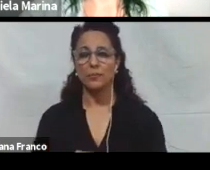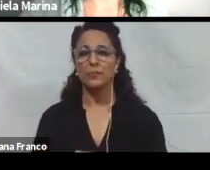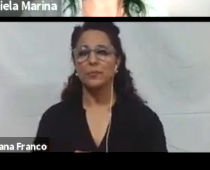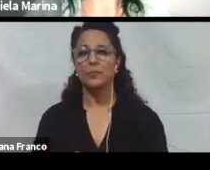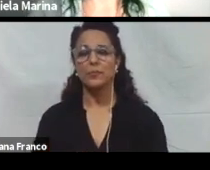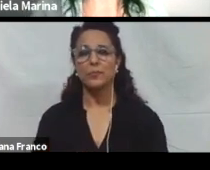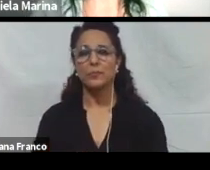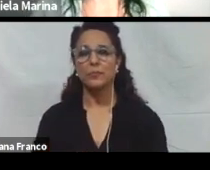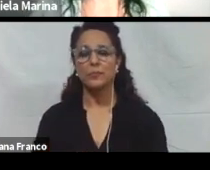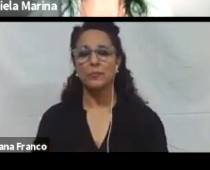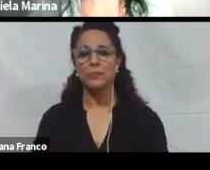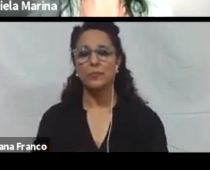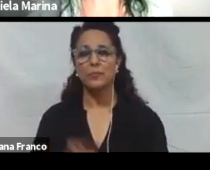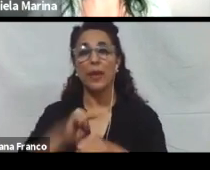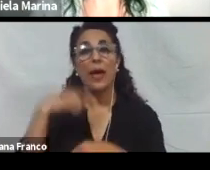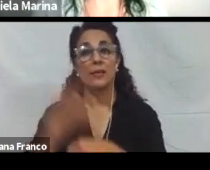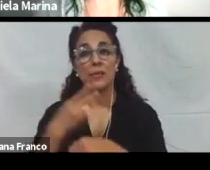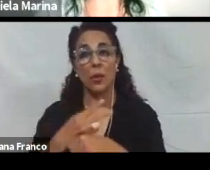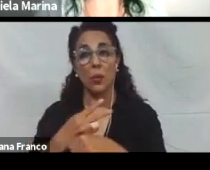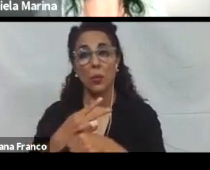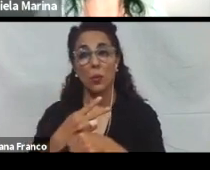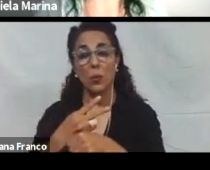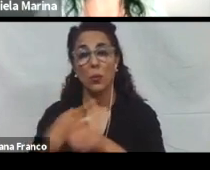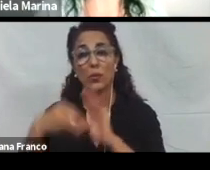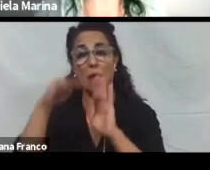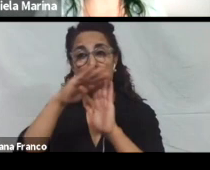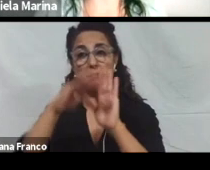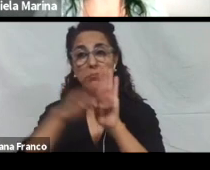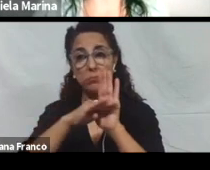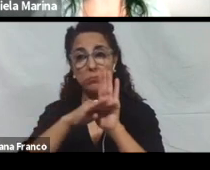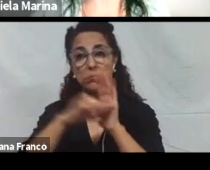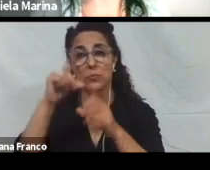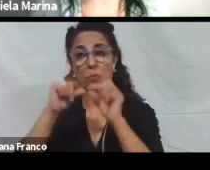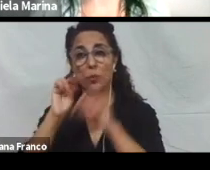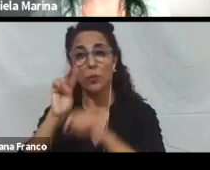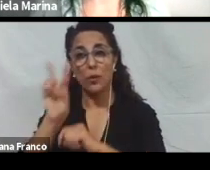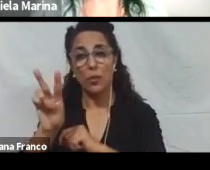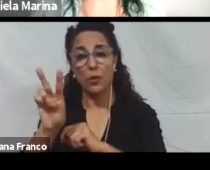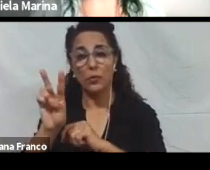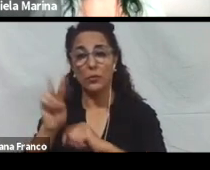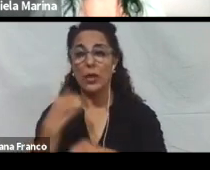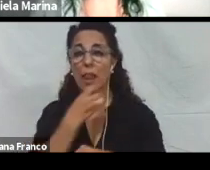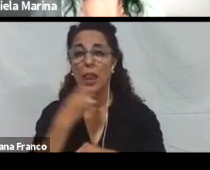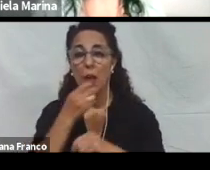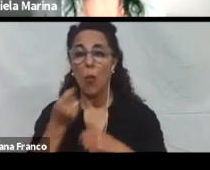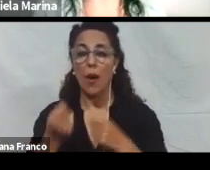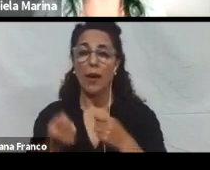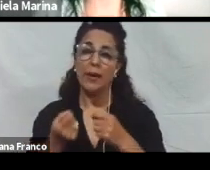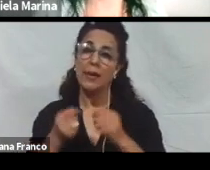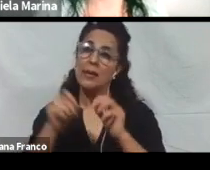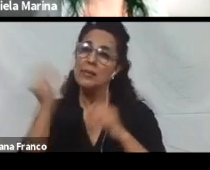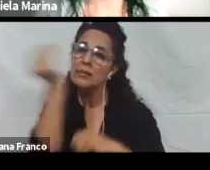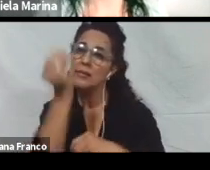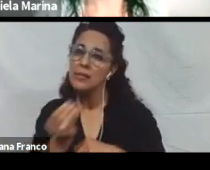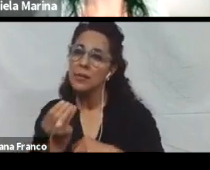Bueno, la segunda pauta de este principio es lenguaje y símbolos, y nos indica que